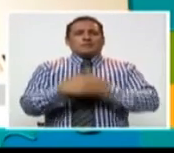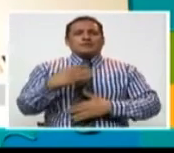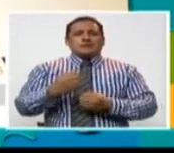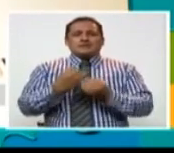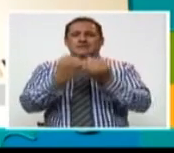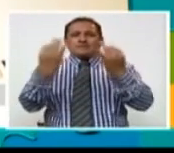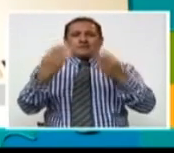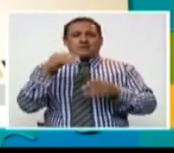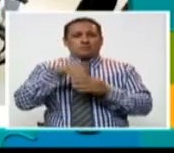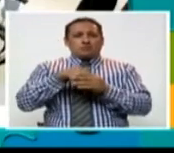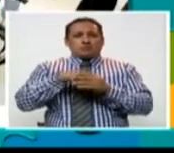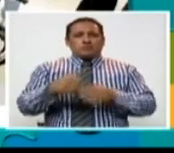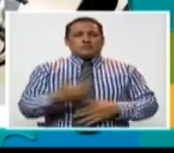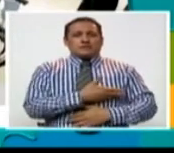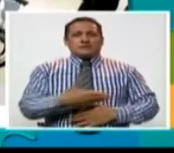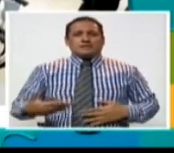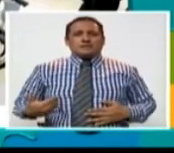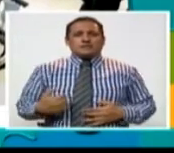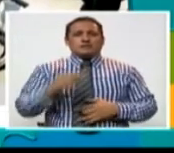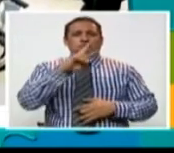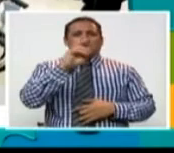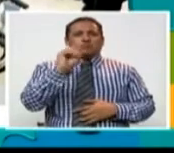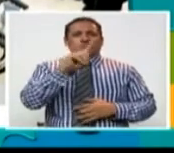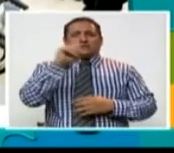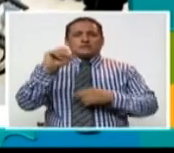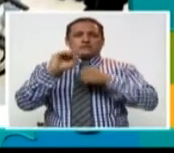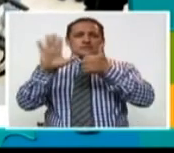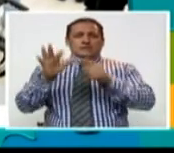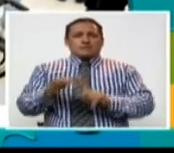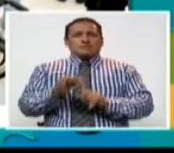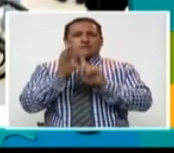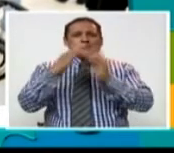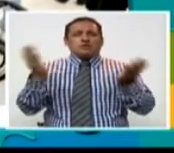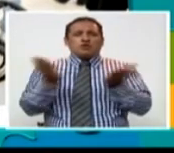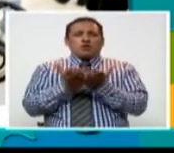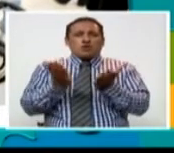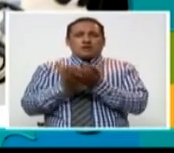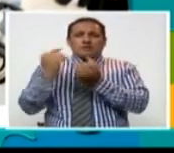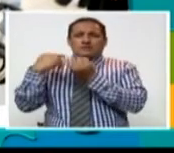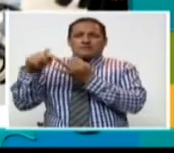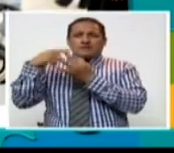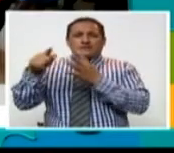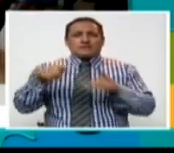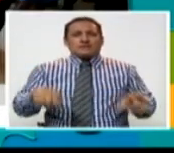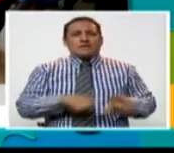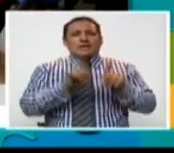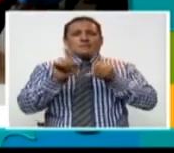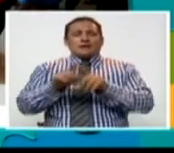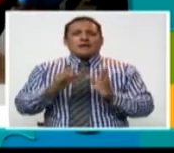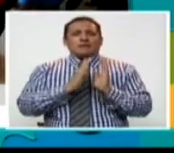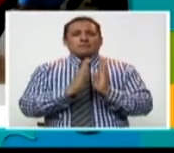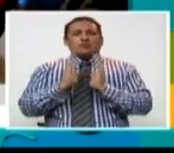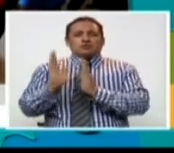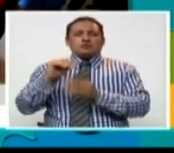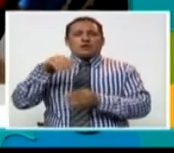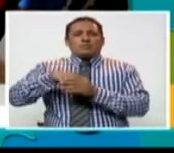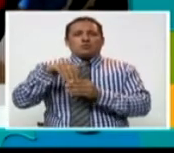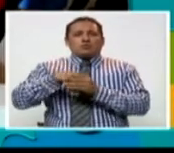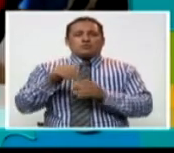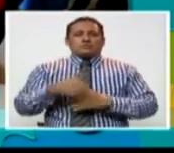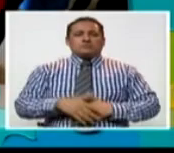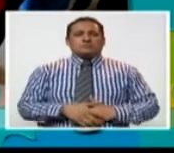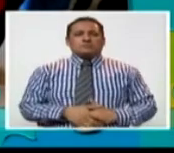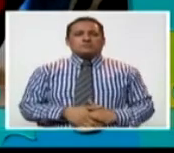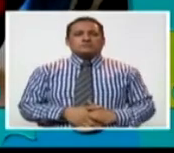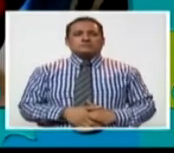discapacidad en las elecciones presidenciales 2016, especialmente en los colegios emblemáticos, y sobre todo en el proceso del voto